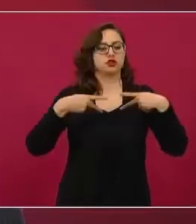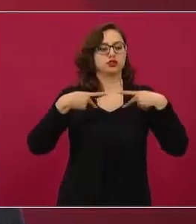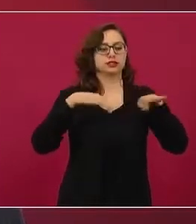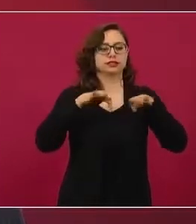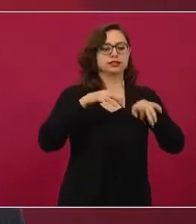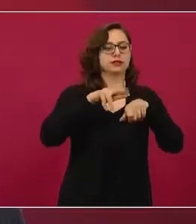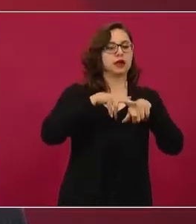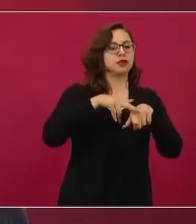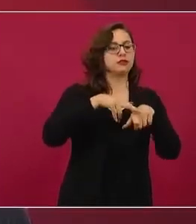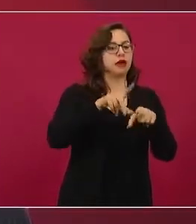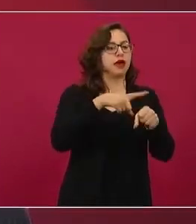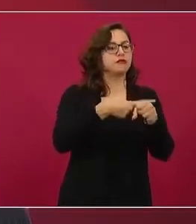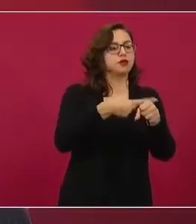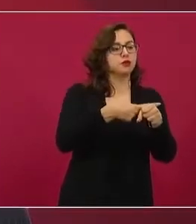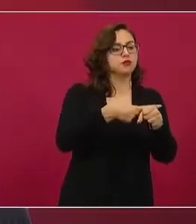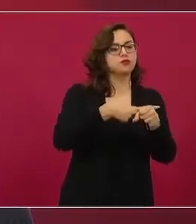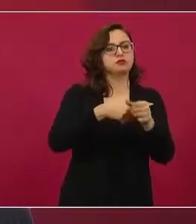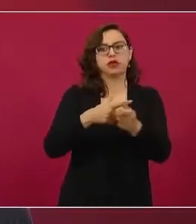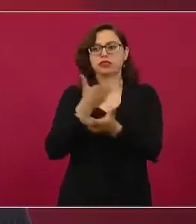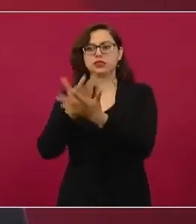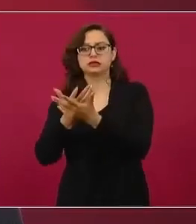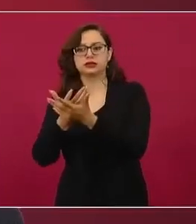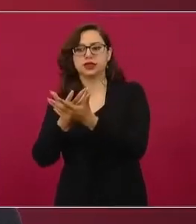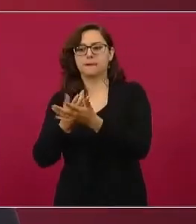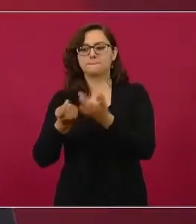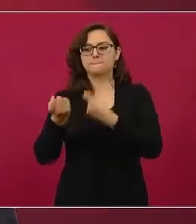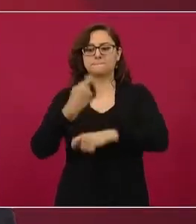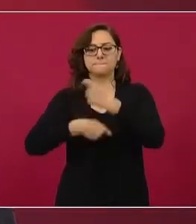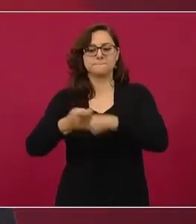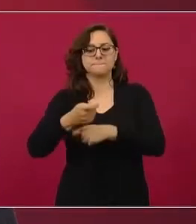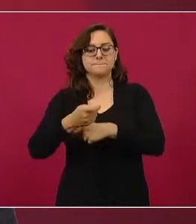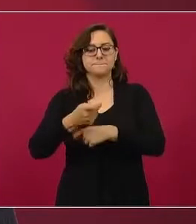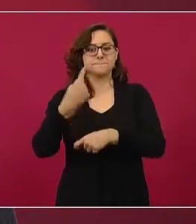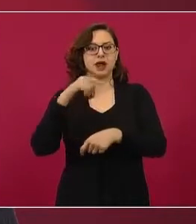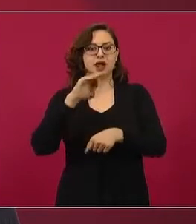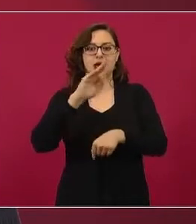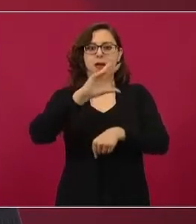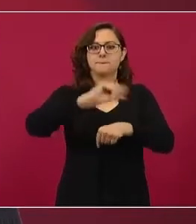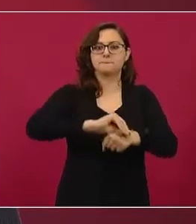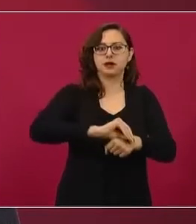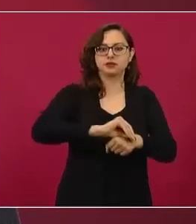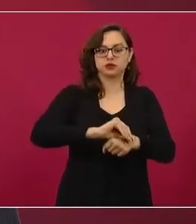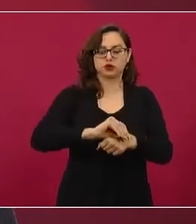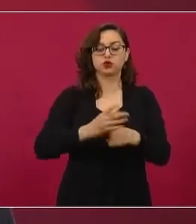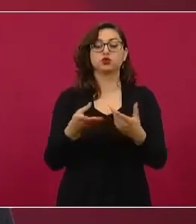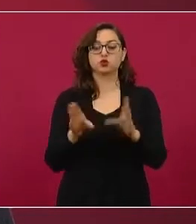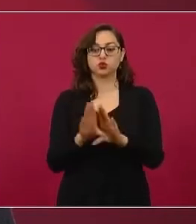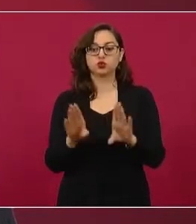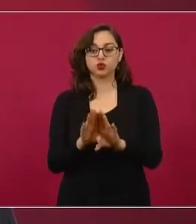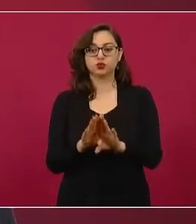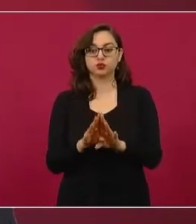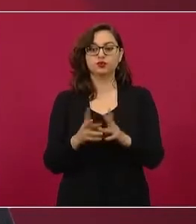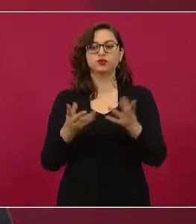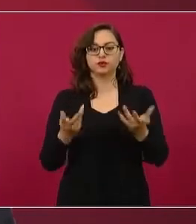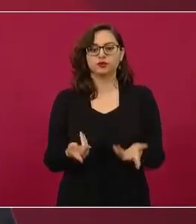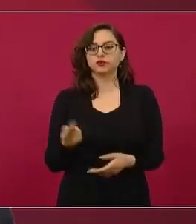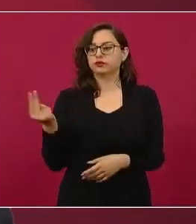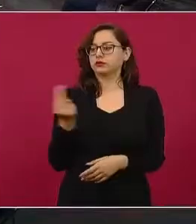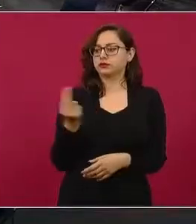las instituciones de seguridad social, pero otros subsistemas que pudieran requerir estos elementos del